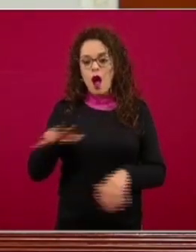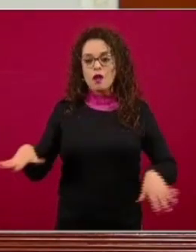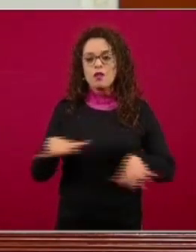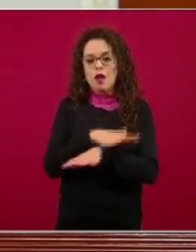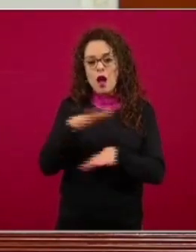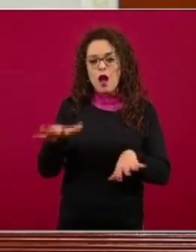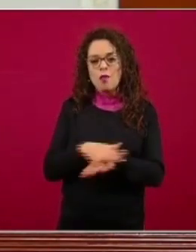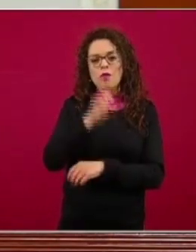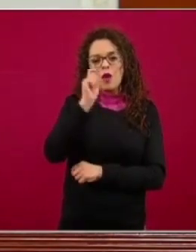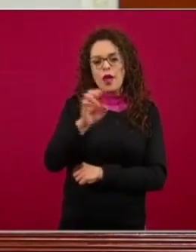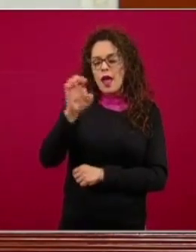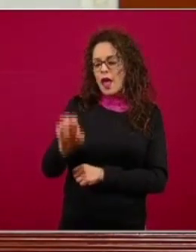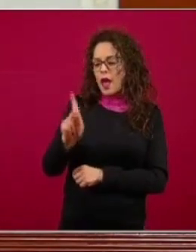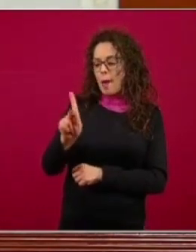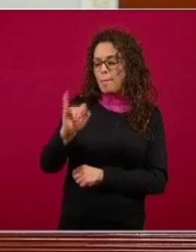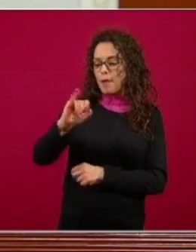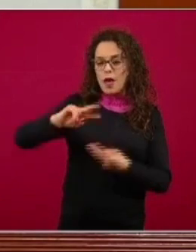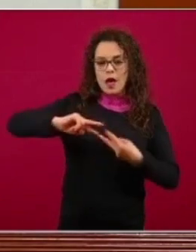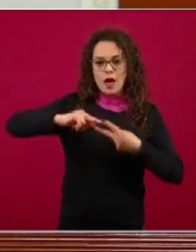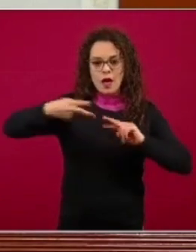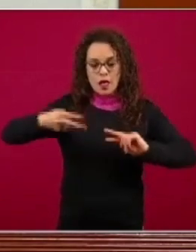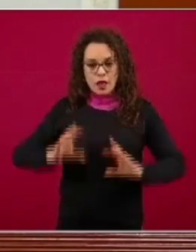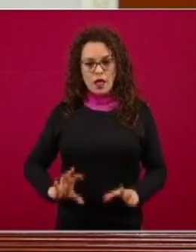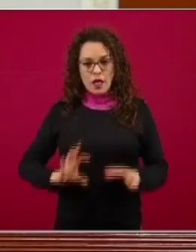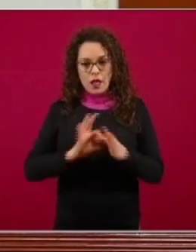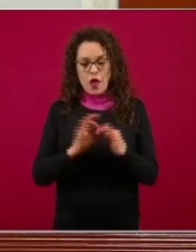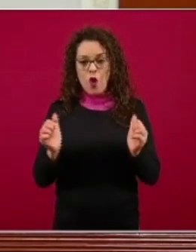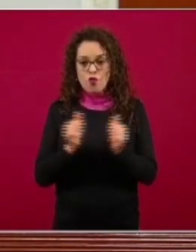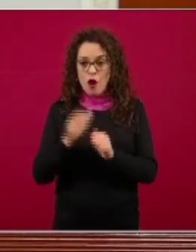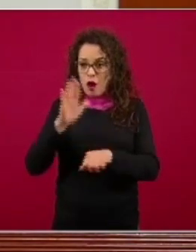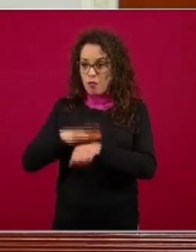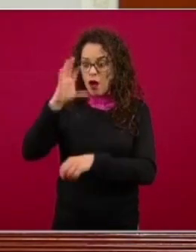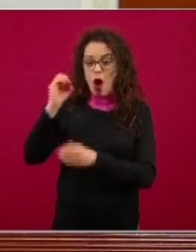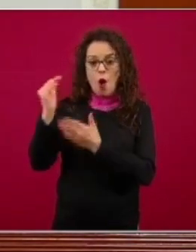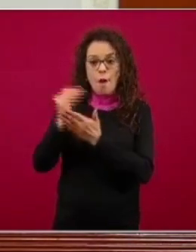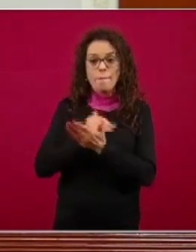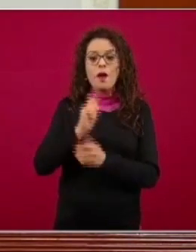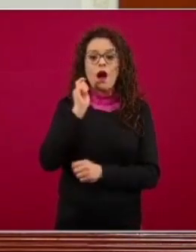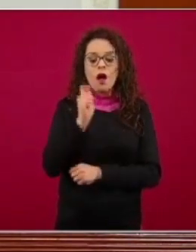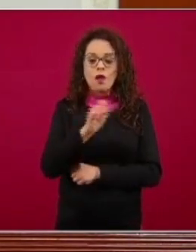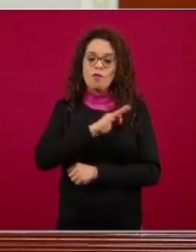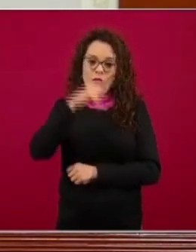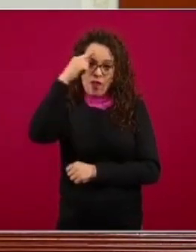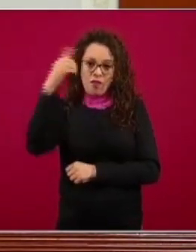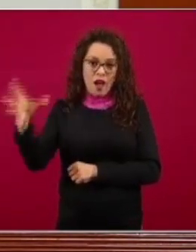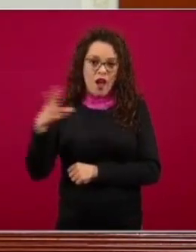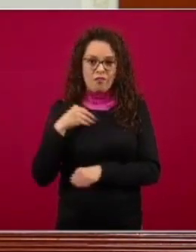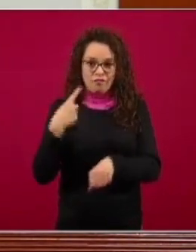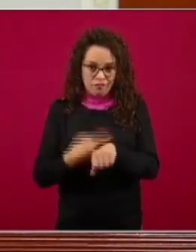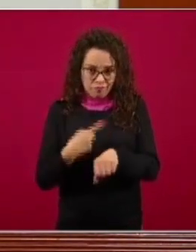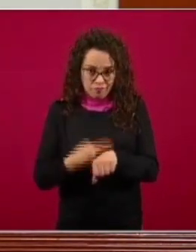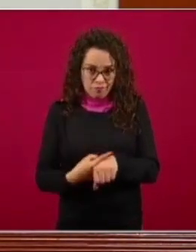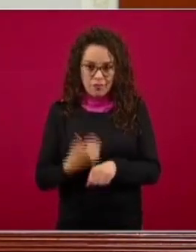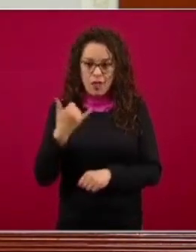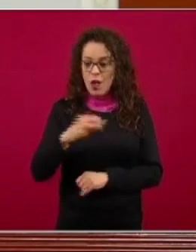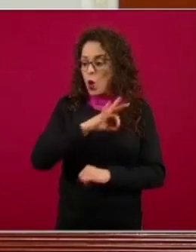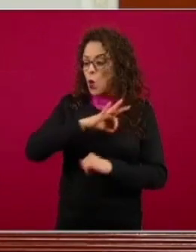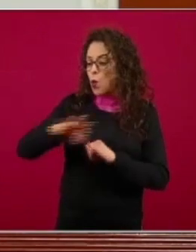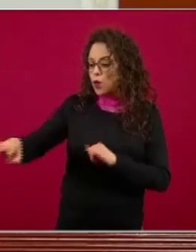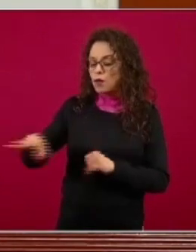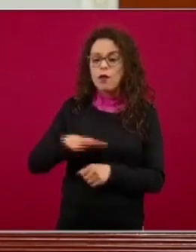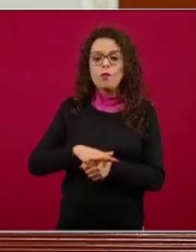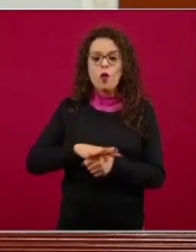asociados que confieren mayor o menor susceptibilidad y el último pues son las comorbilidades